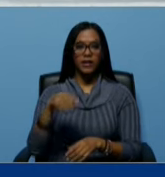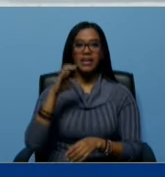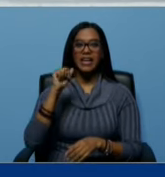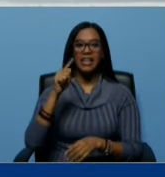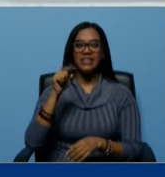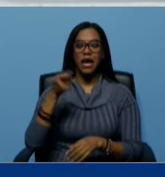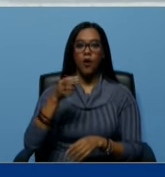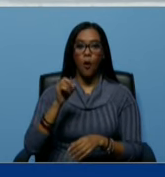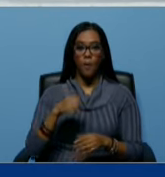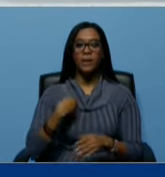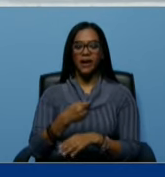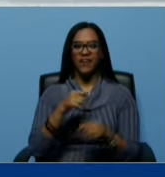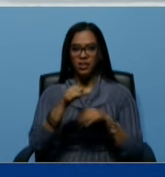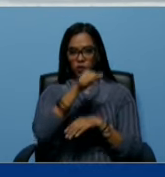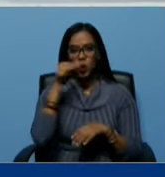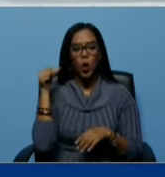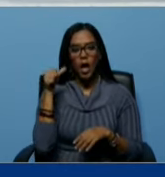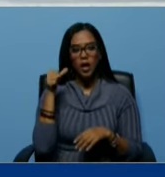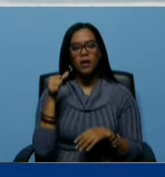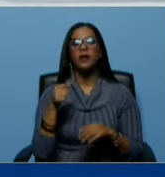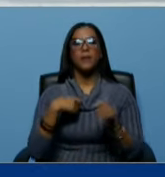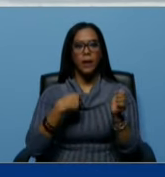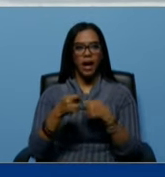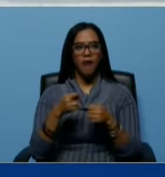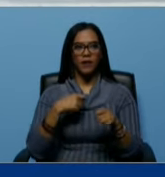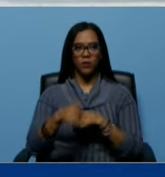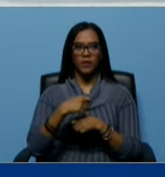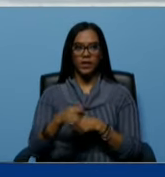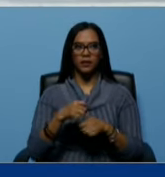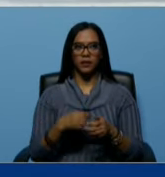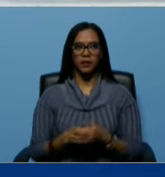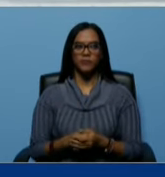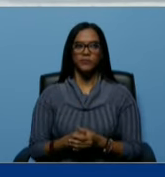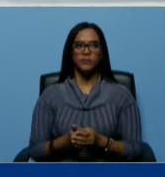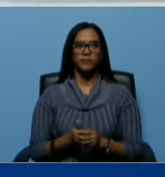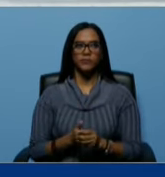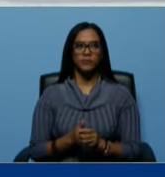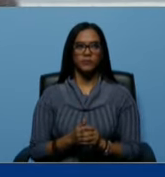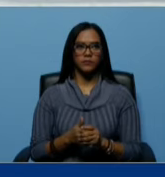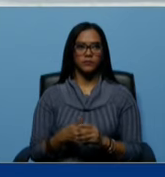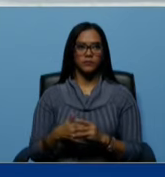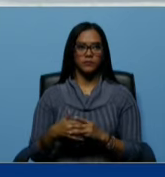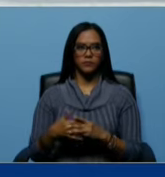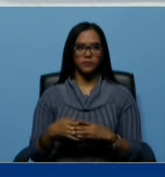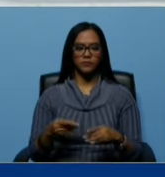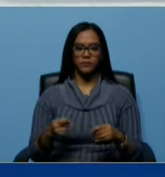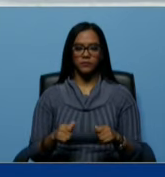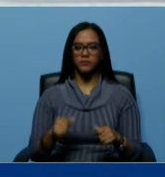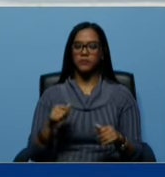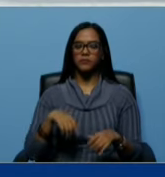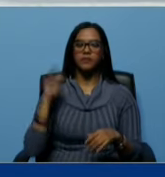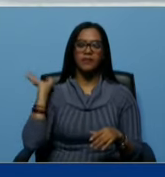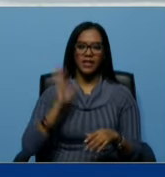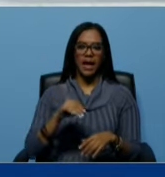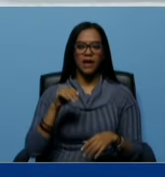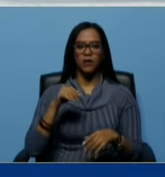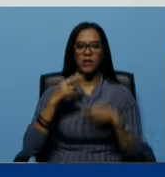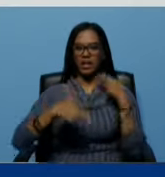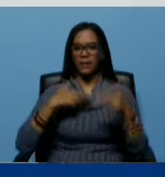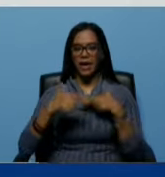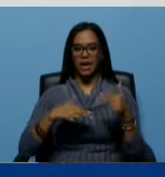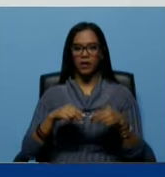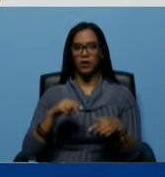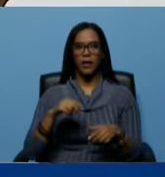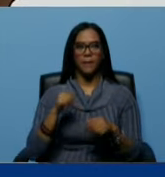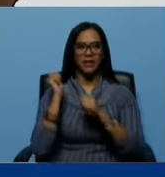pagaban con droga y pagaban con billetes sigue por favor ah presidente llegaron los delincuentes como 20 los criminales llegaron aquí empezaron a darle con